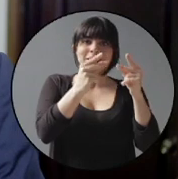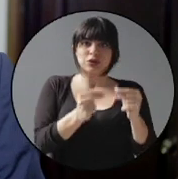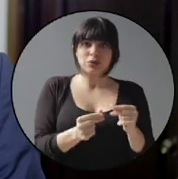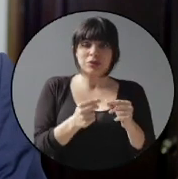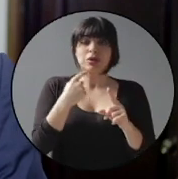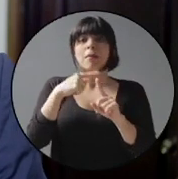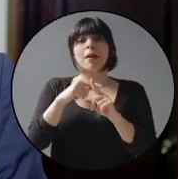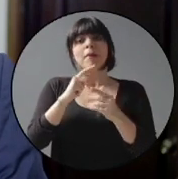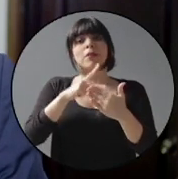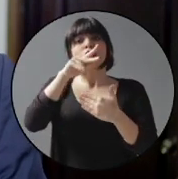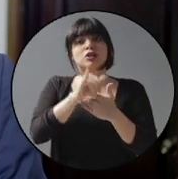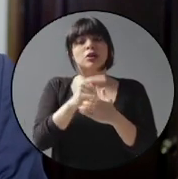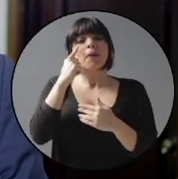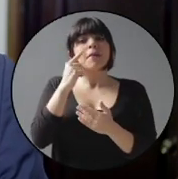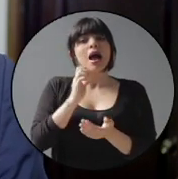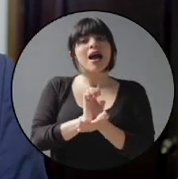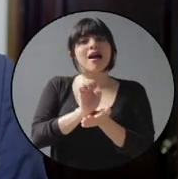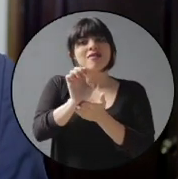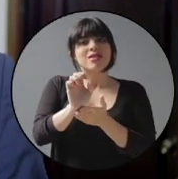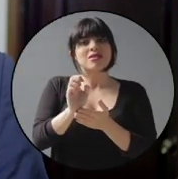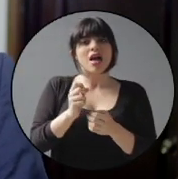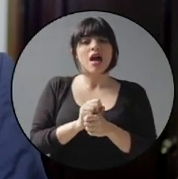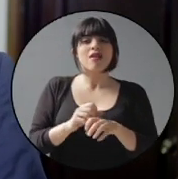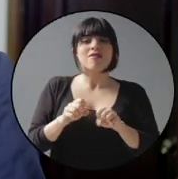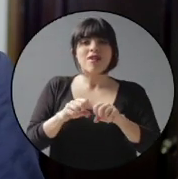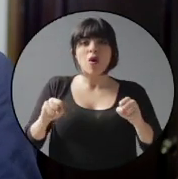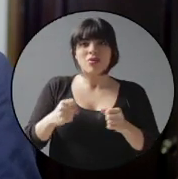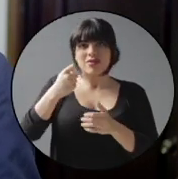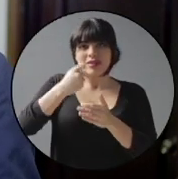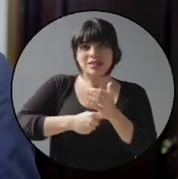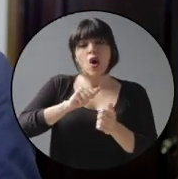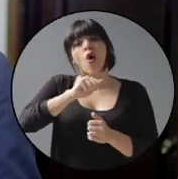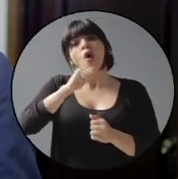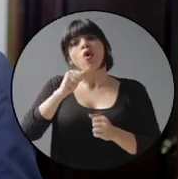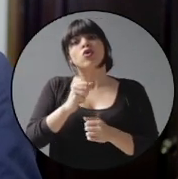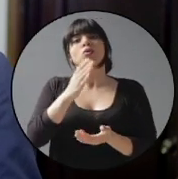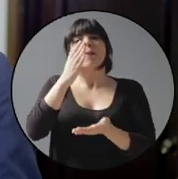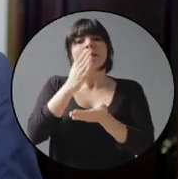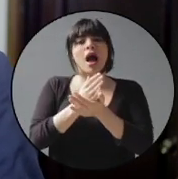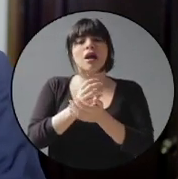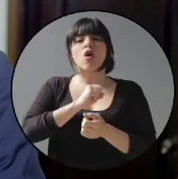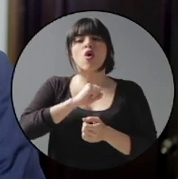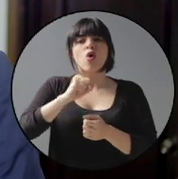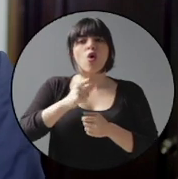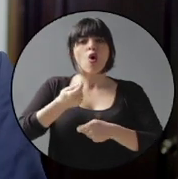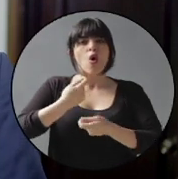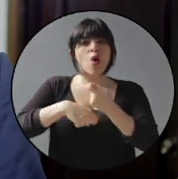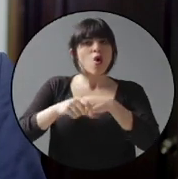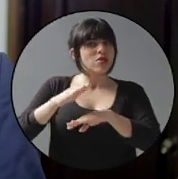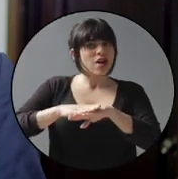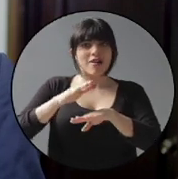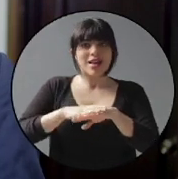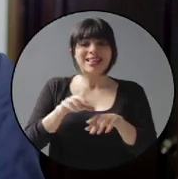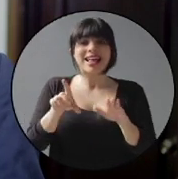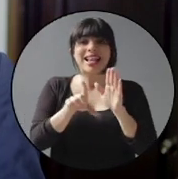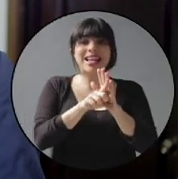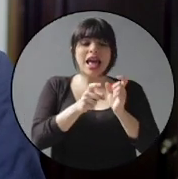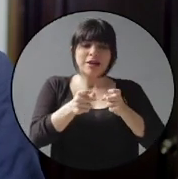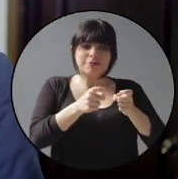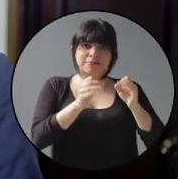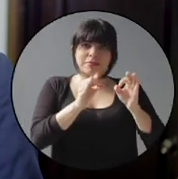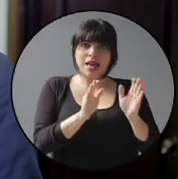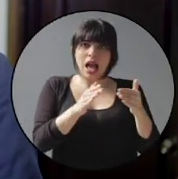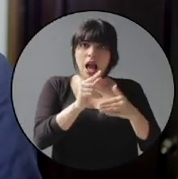el proyecto para combatir el fraude fiscal, otro que mejora la lucha contra el contrabando, la ley de gestión de caja única